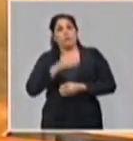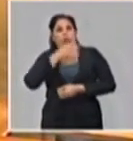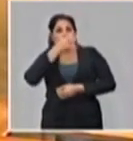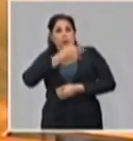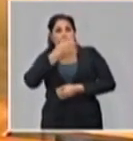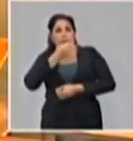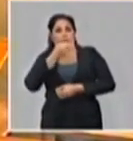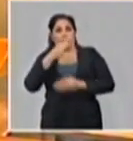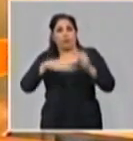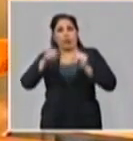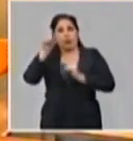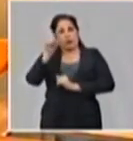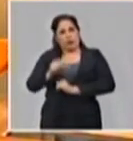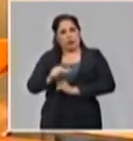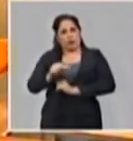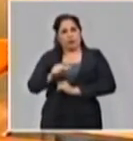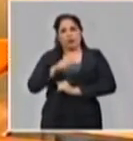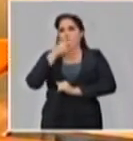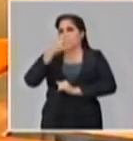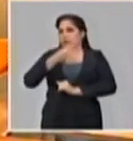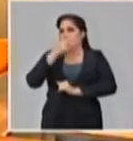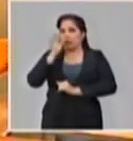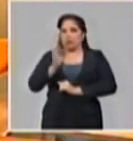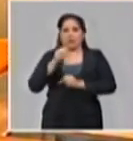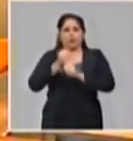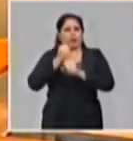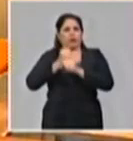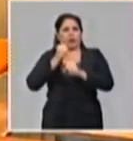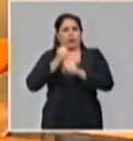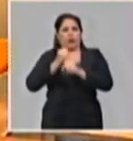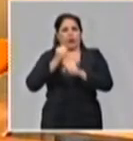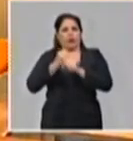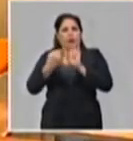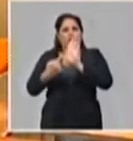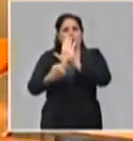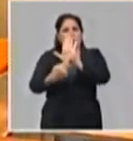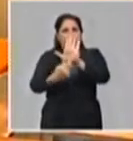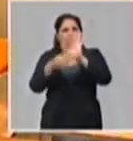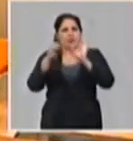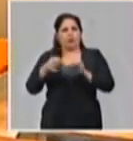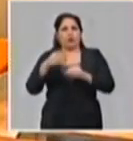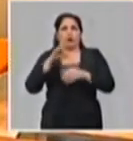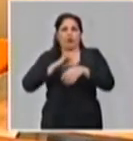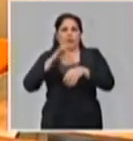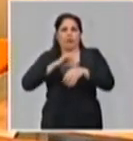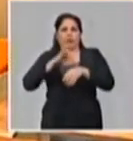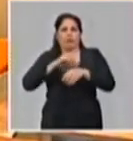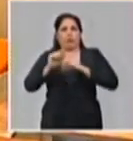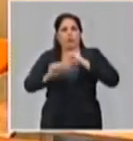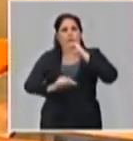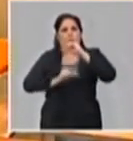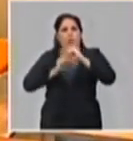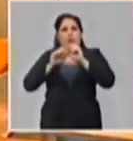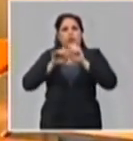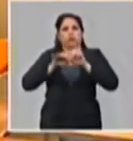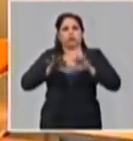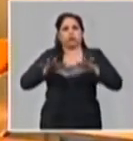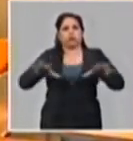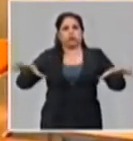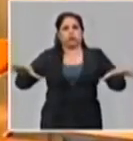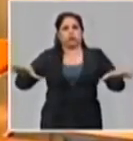se expresa en el trabajo que se ha presentado ahora por los medios, es una enfermedad que se ha ido extendiendo.